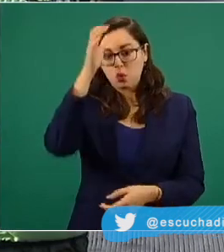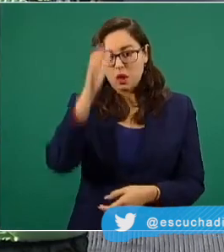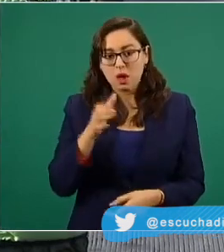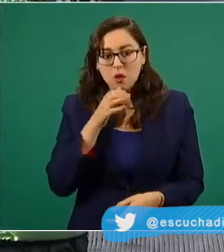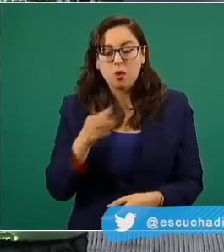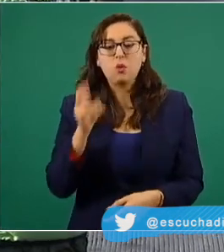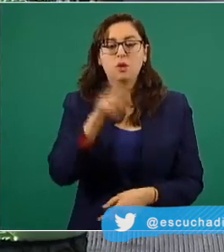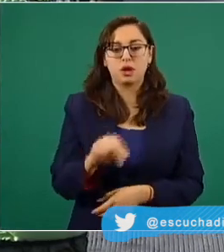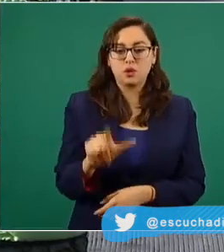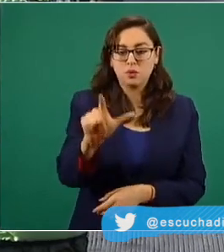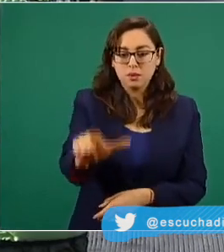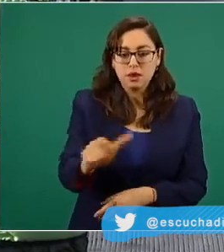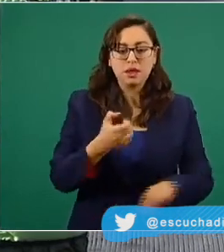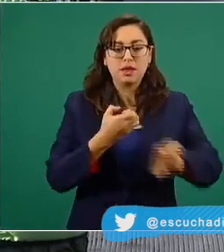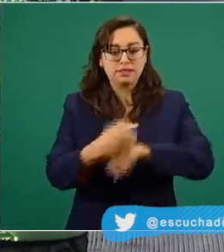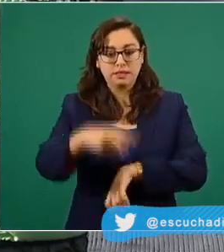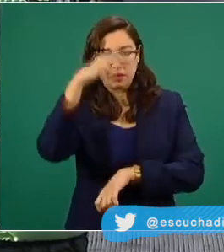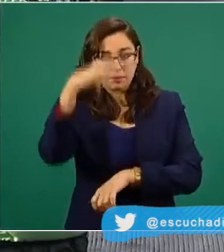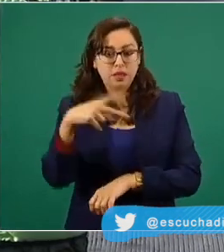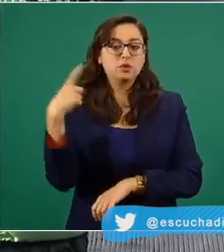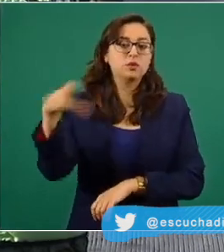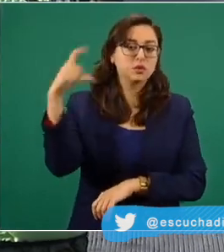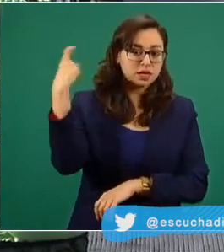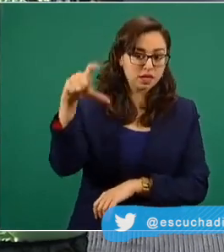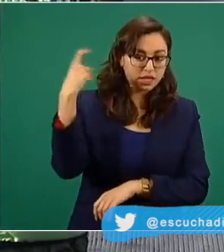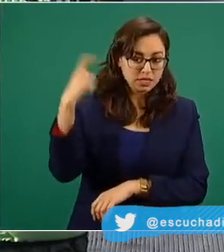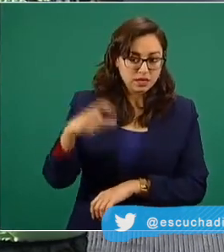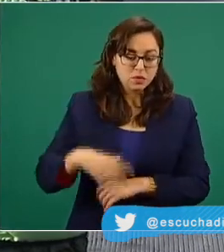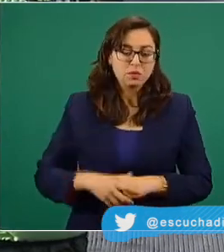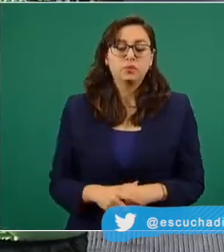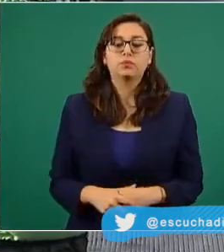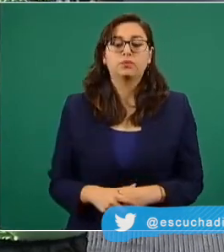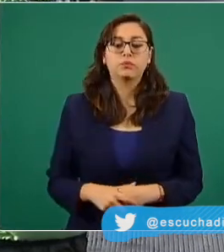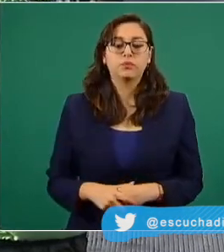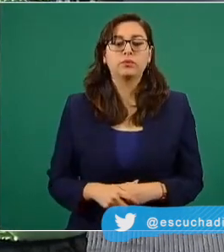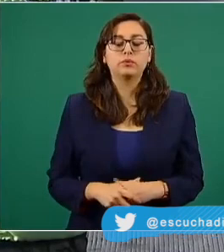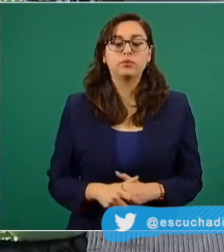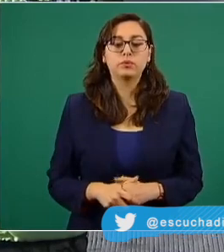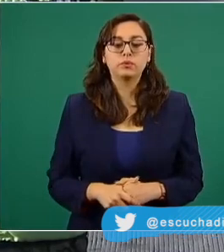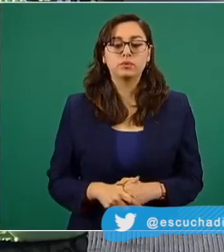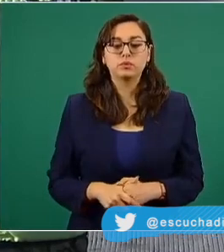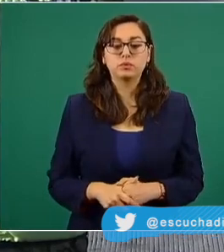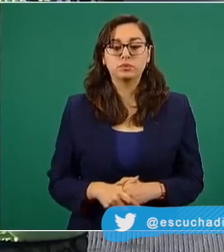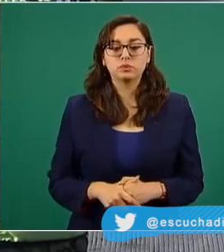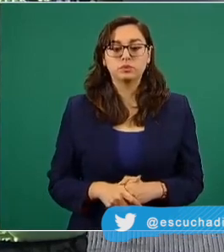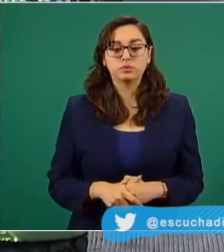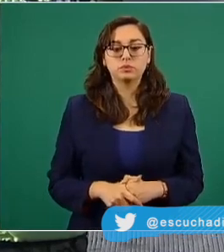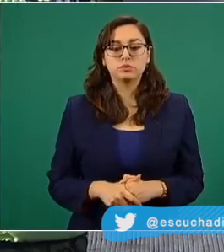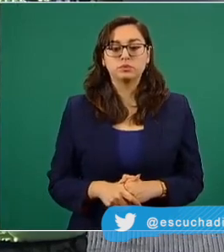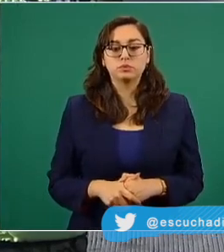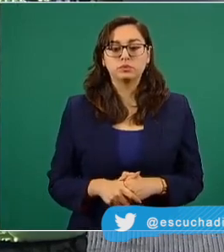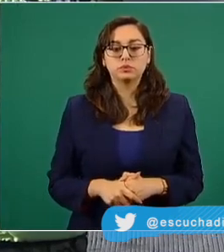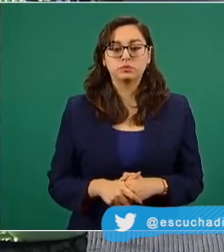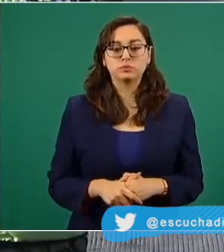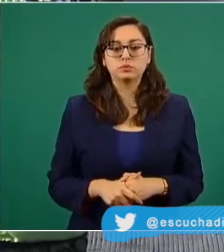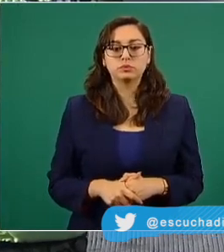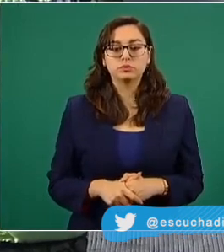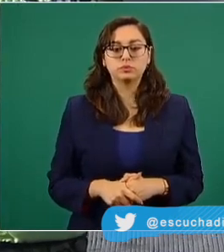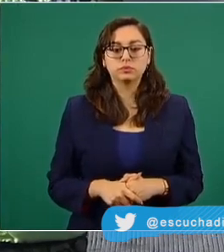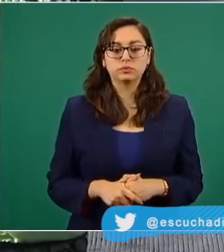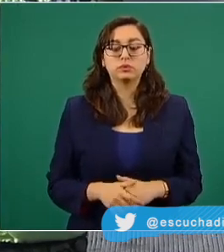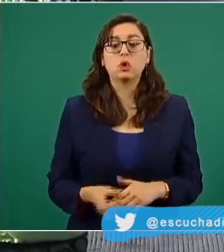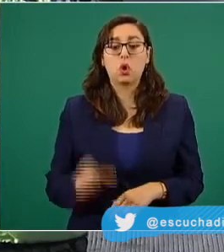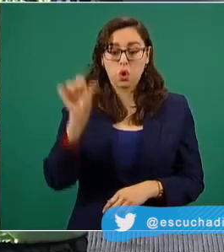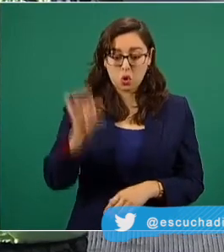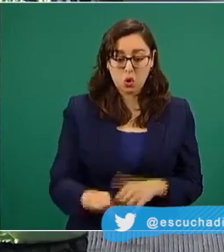Estado de México y Querétaro. Hoy recibimos 53 mil 605